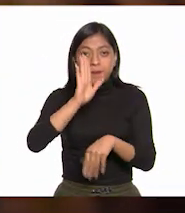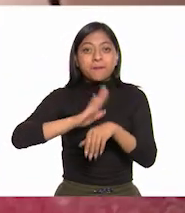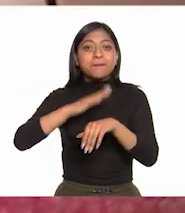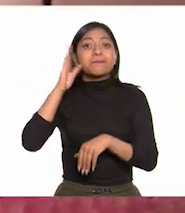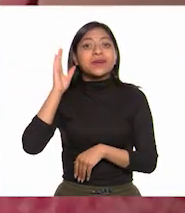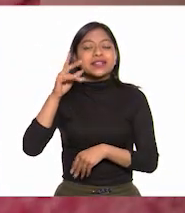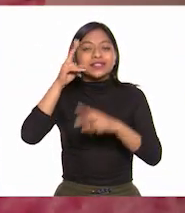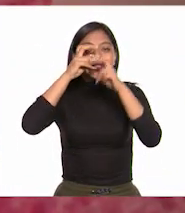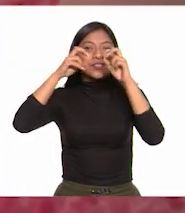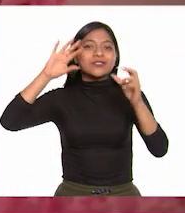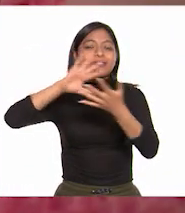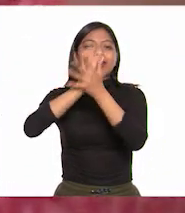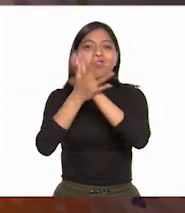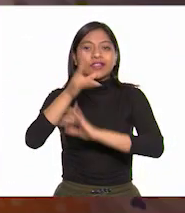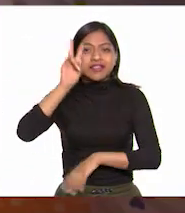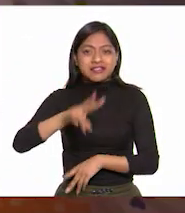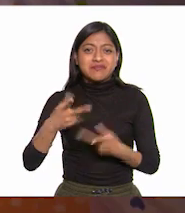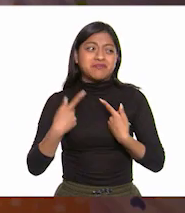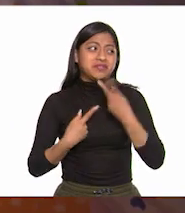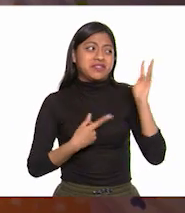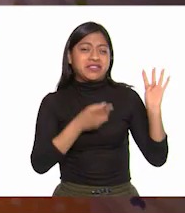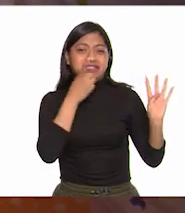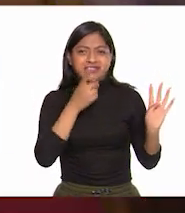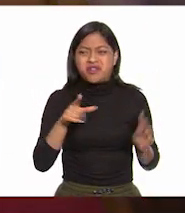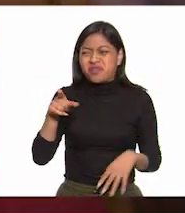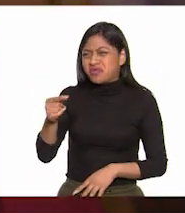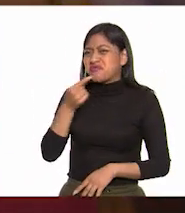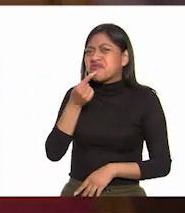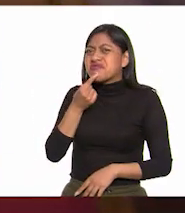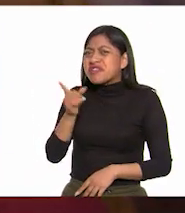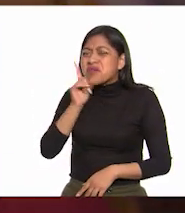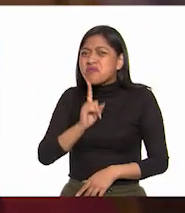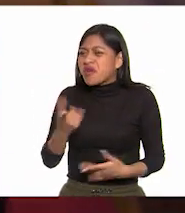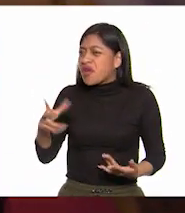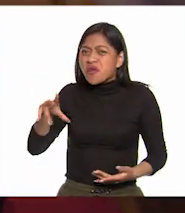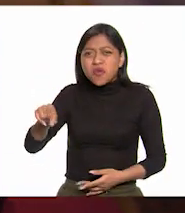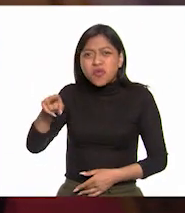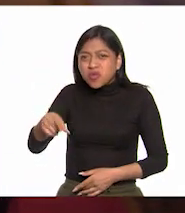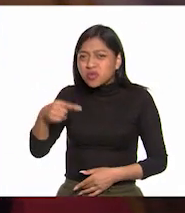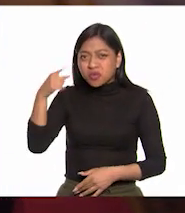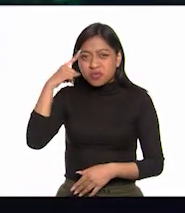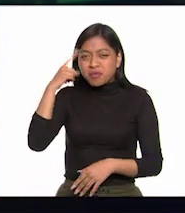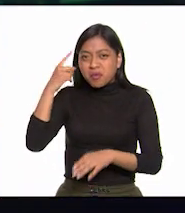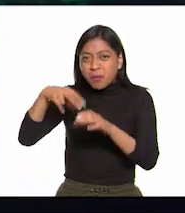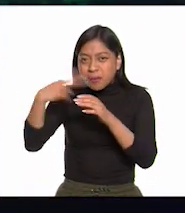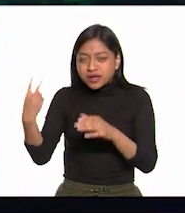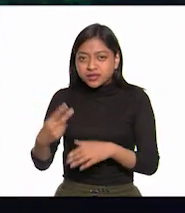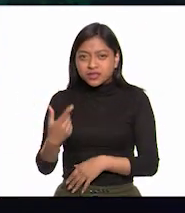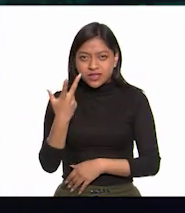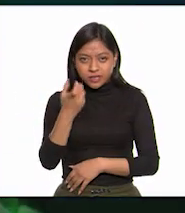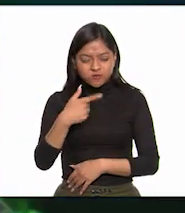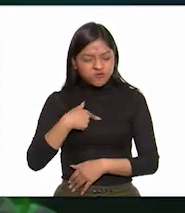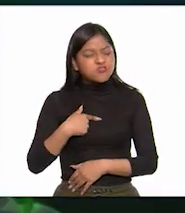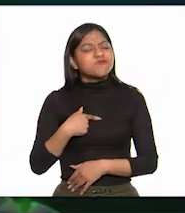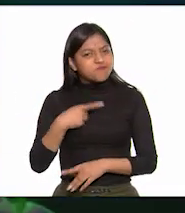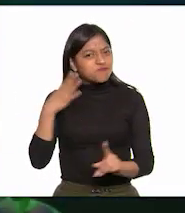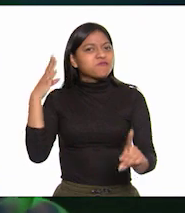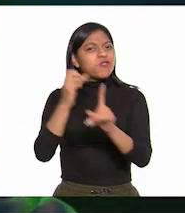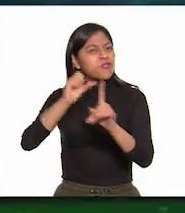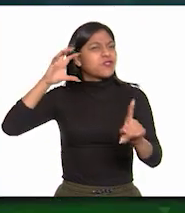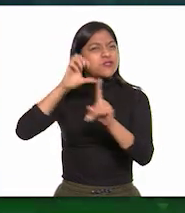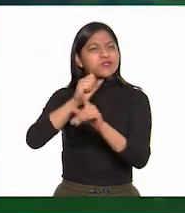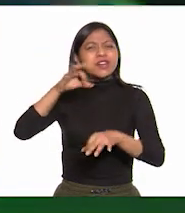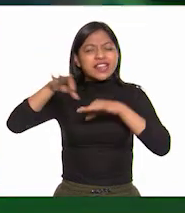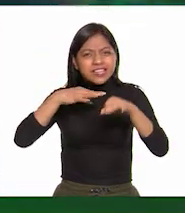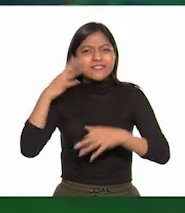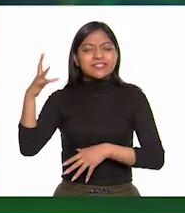aunque muchas veces la gente me dijera Las niñas no pueden, son cabezas huecas. Esas voces me retaron para estudiar y trabajar